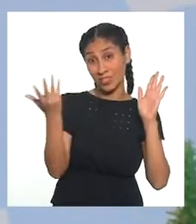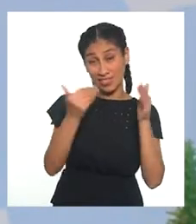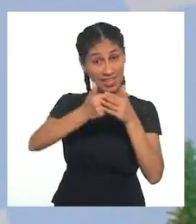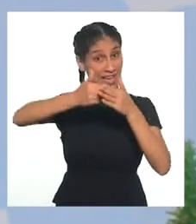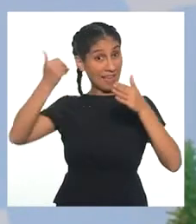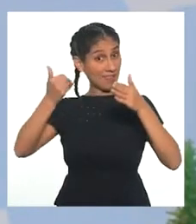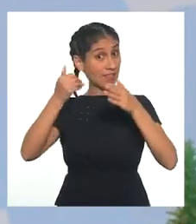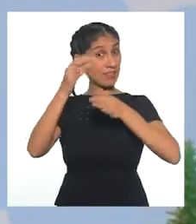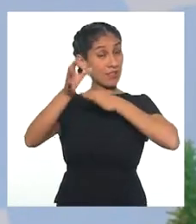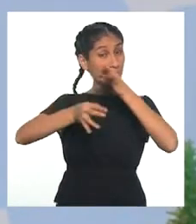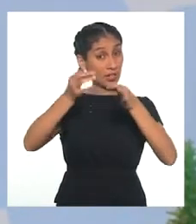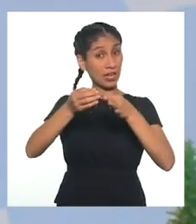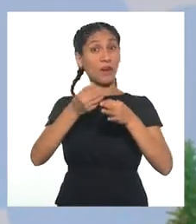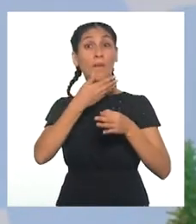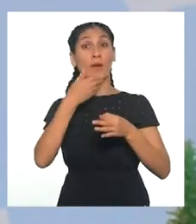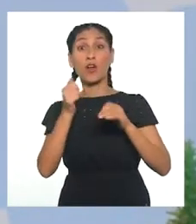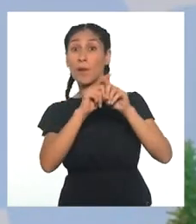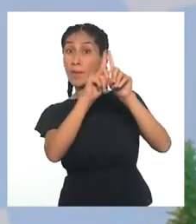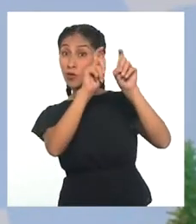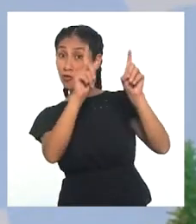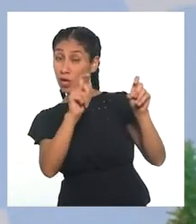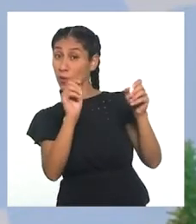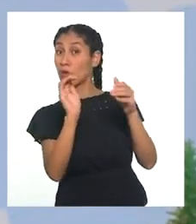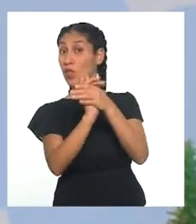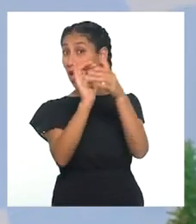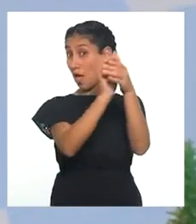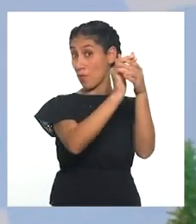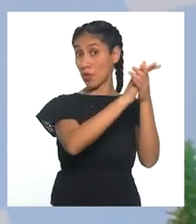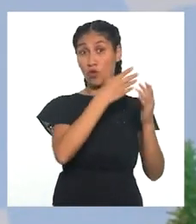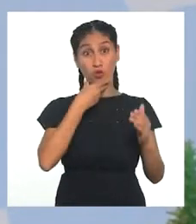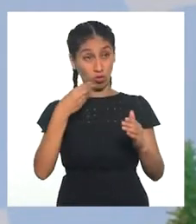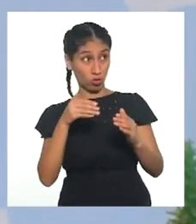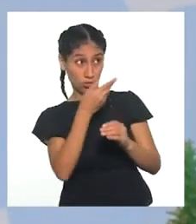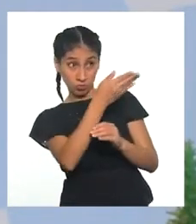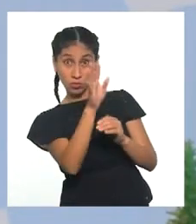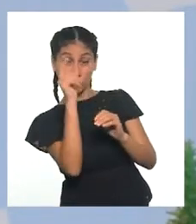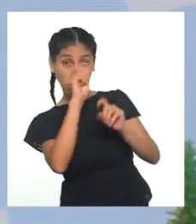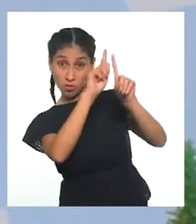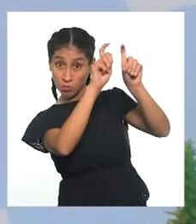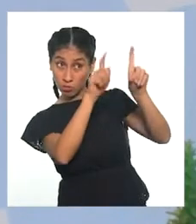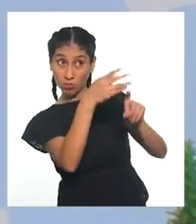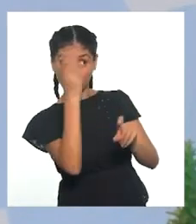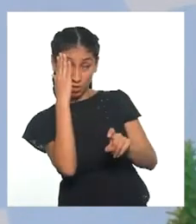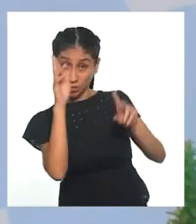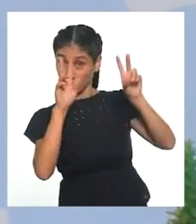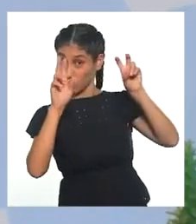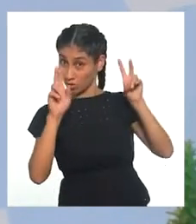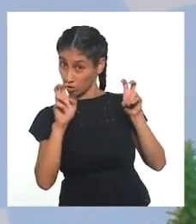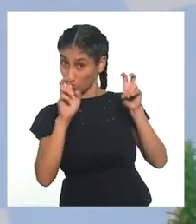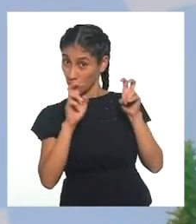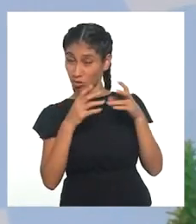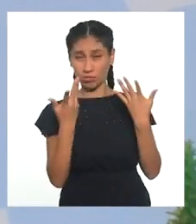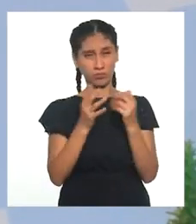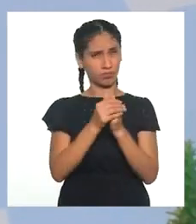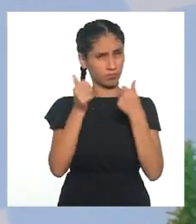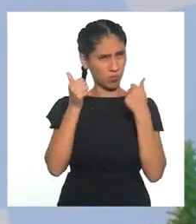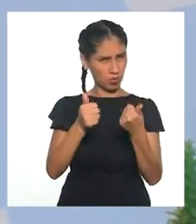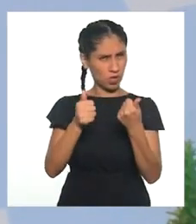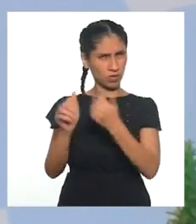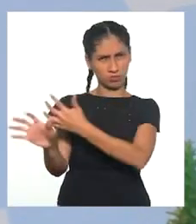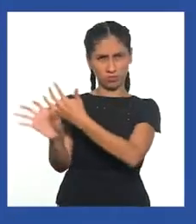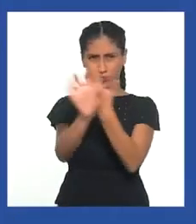de explorarlo le preguntamos a nuestras amigas y amigos alrededor del país si saben del tema un poco más que yo? Iniciando enlaces de